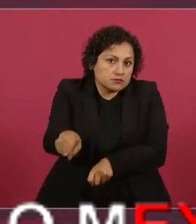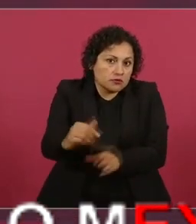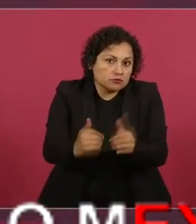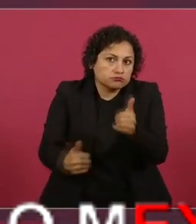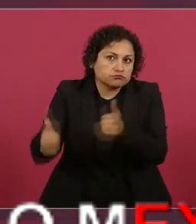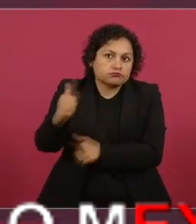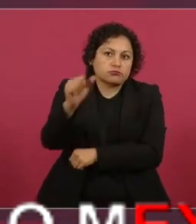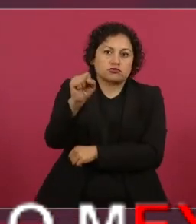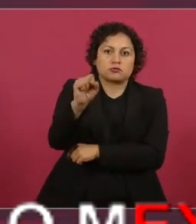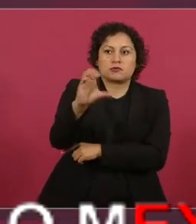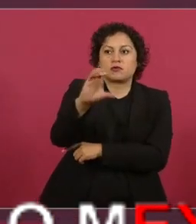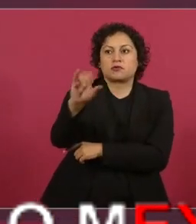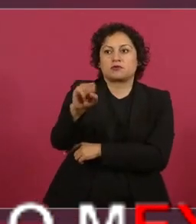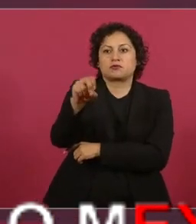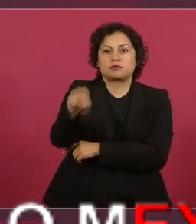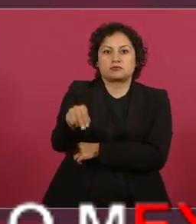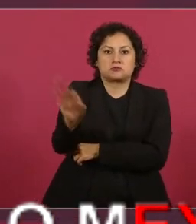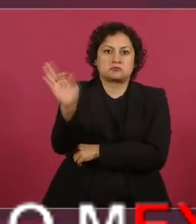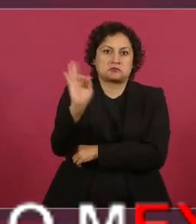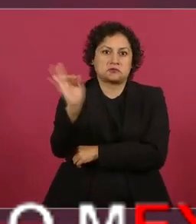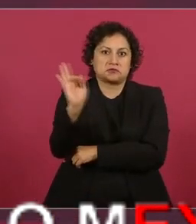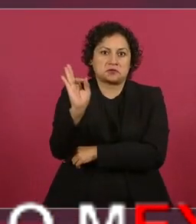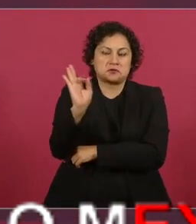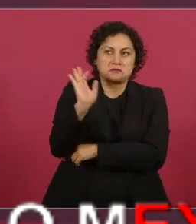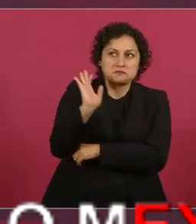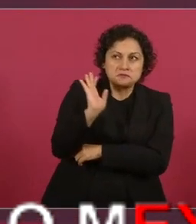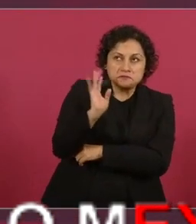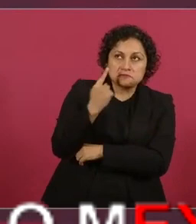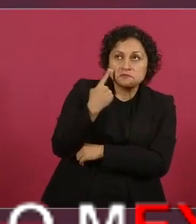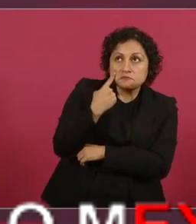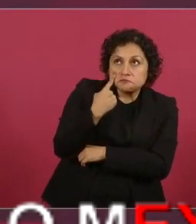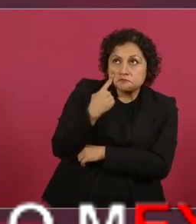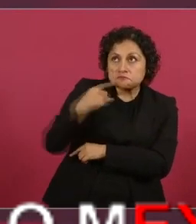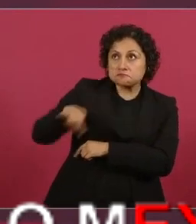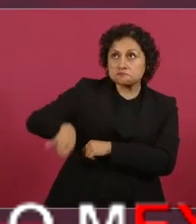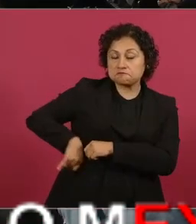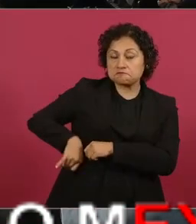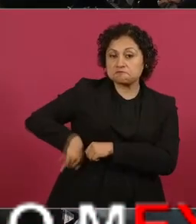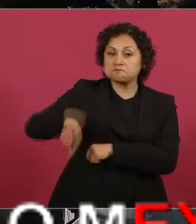y va a ser interesante a ver qué deciden.